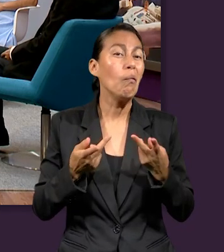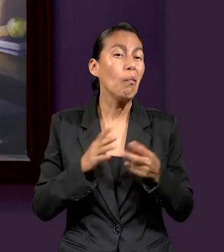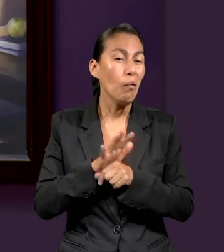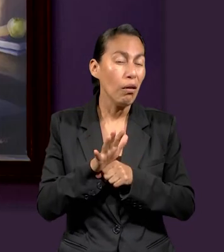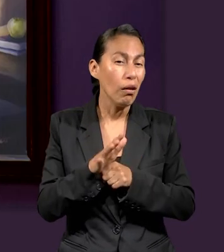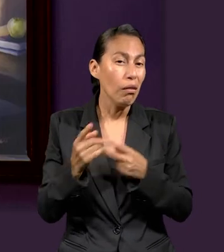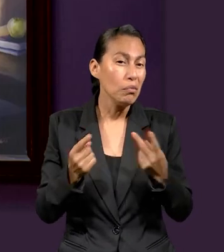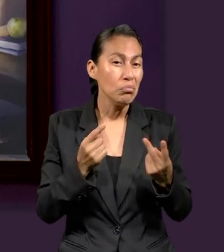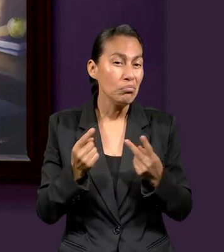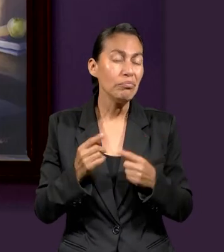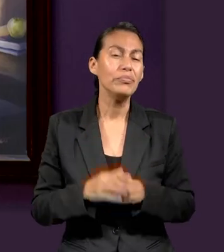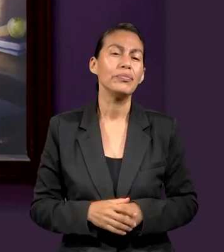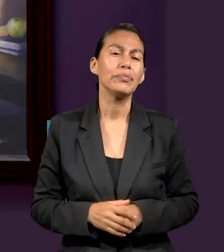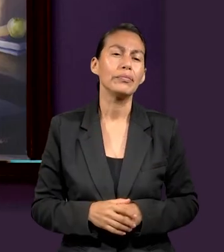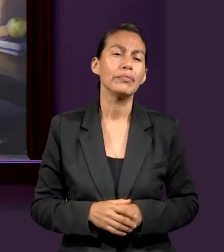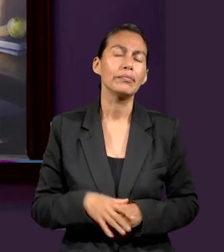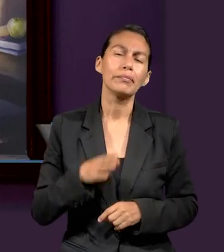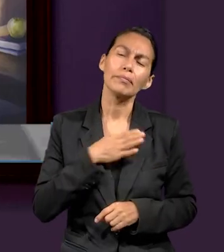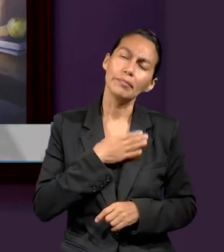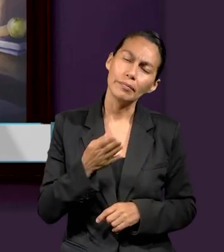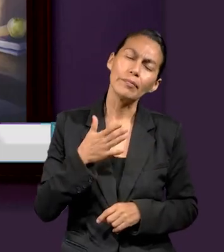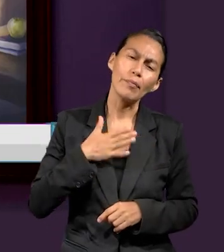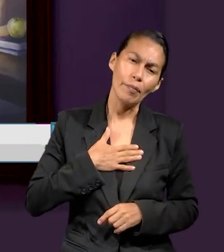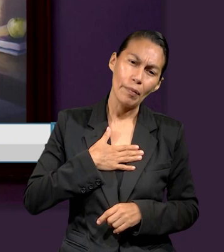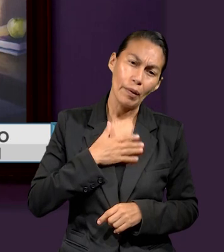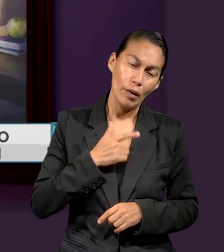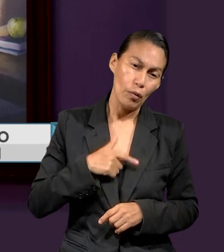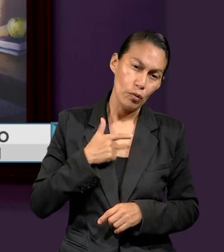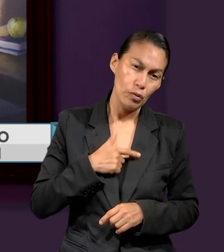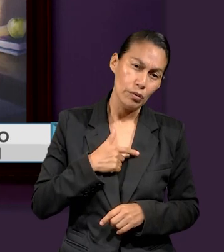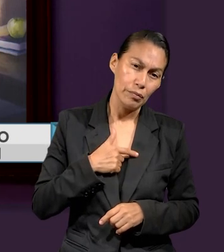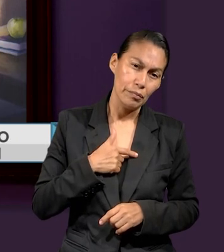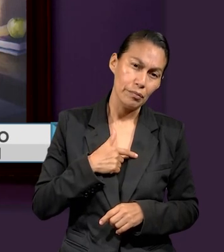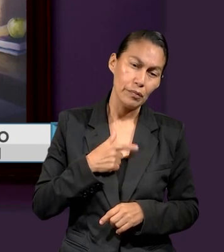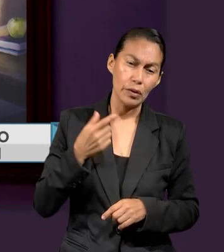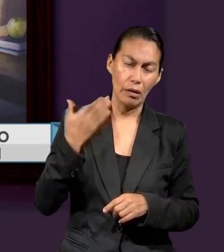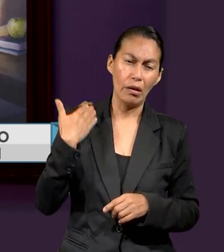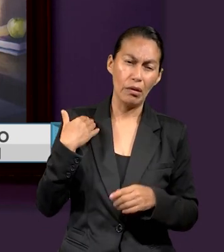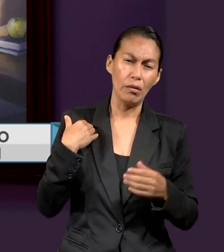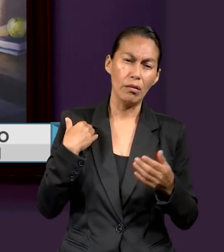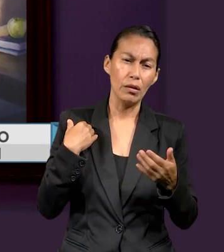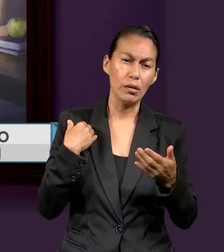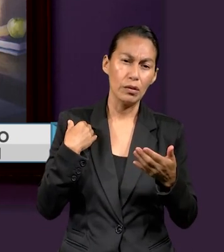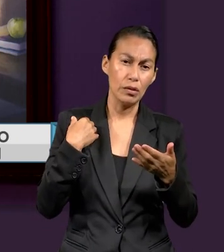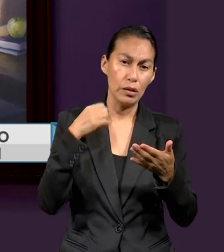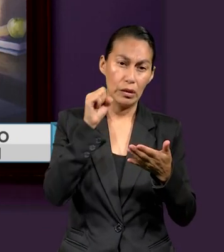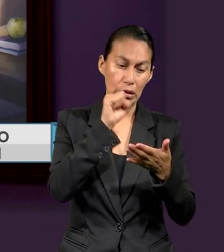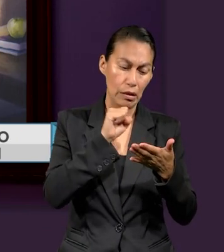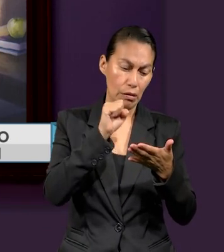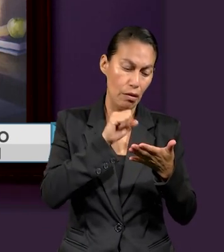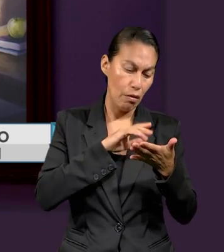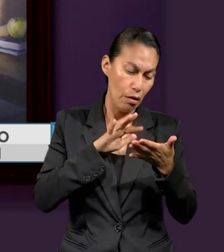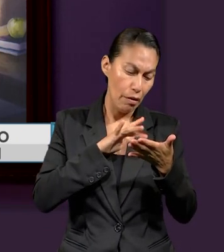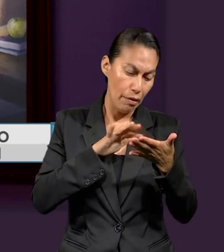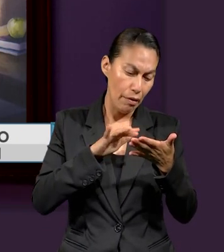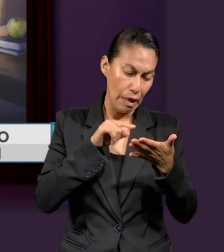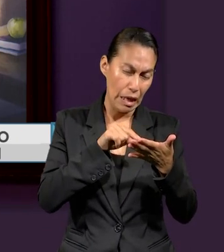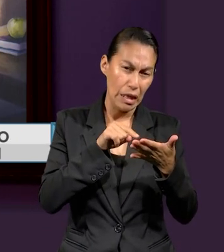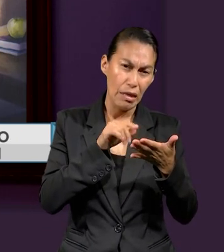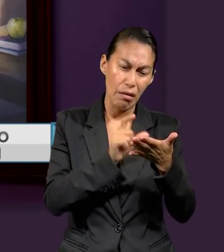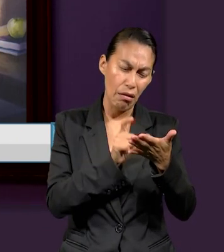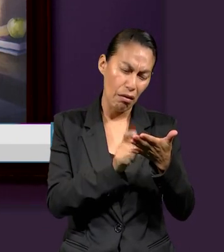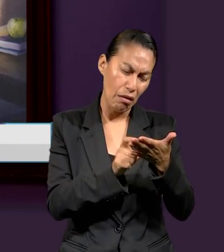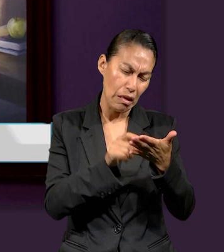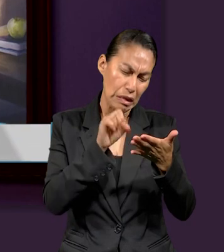mucho cuando yo leí la parte del sábado y me gusta una parte donde dice de manera que está